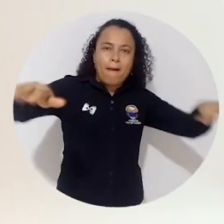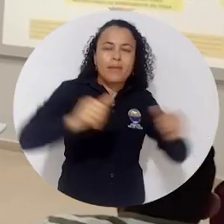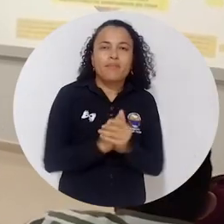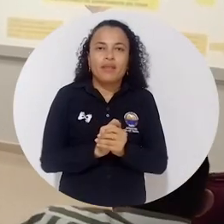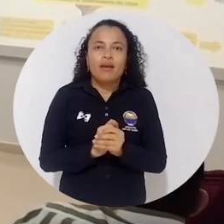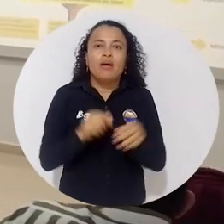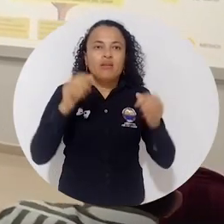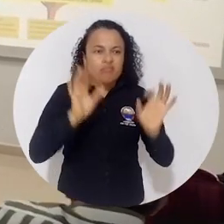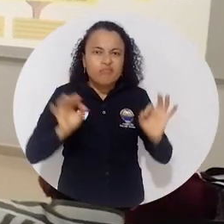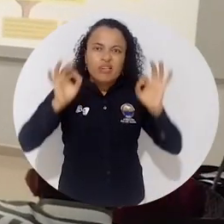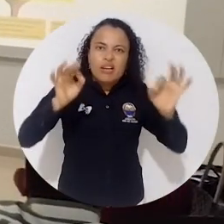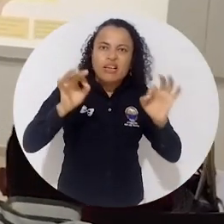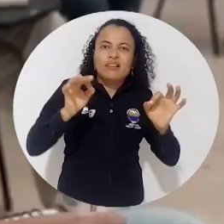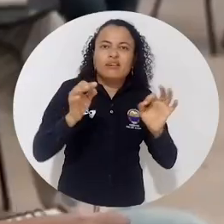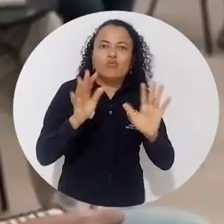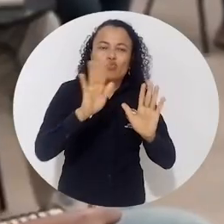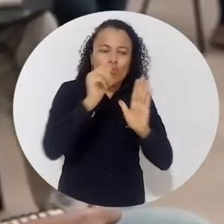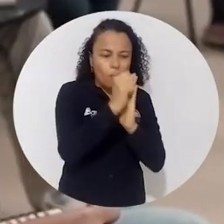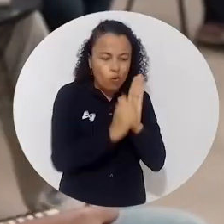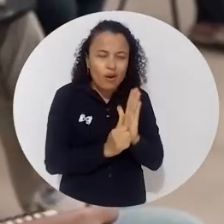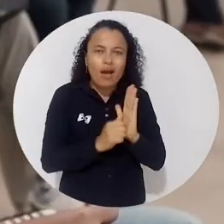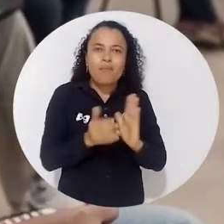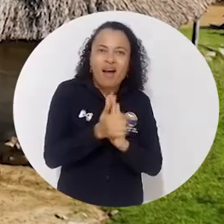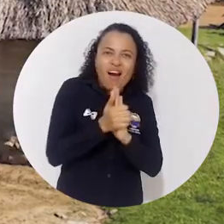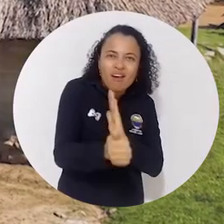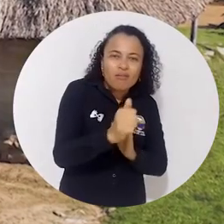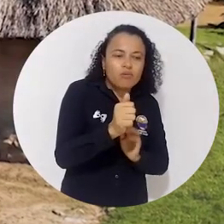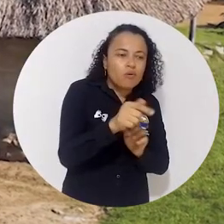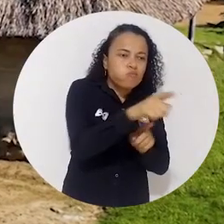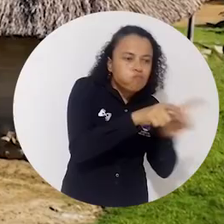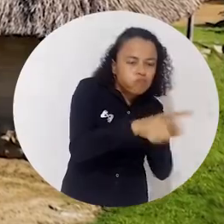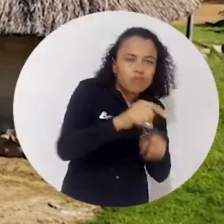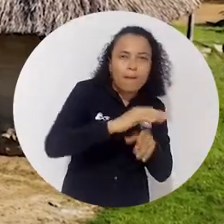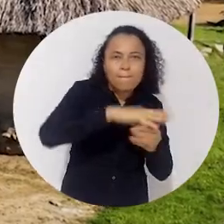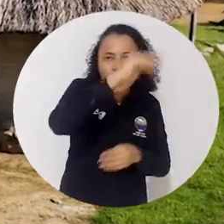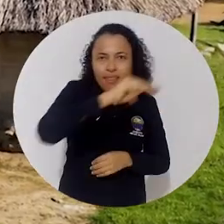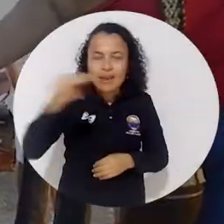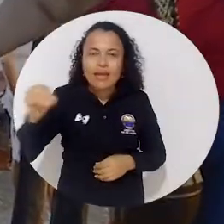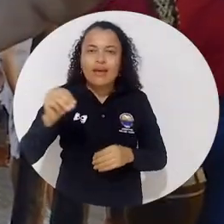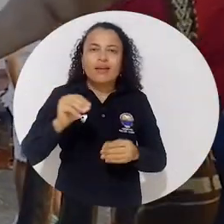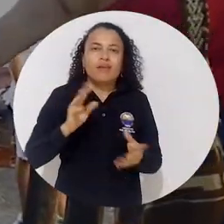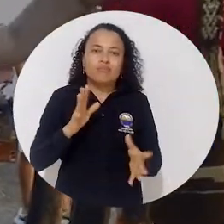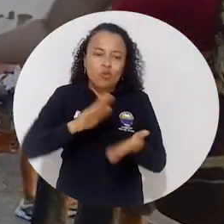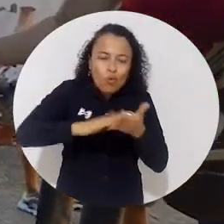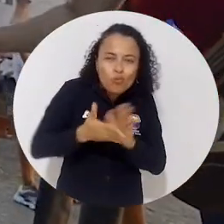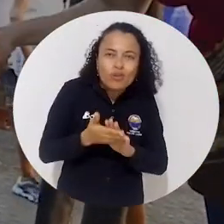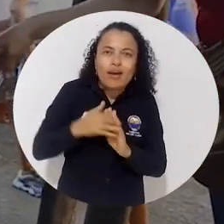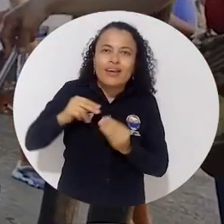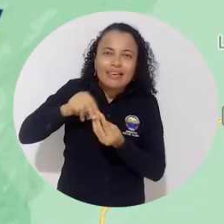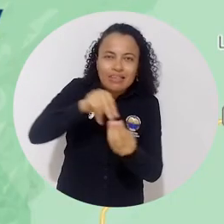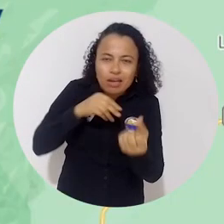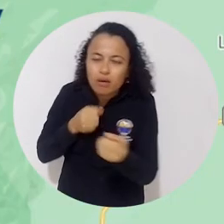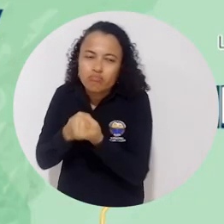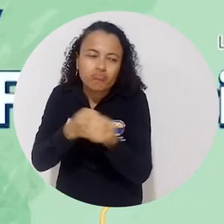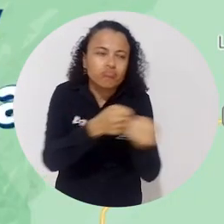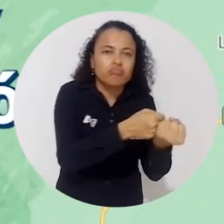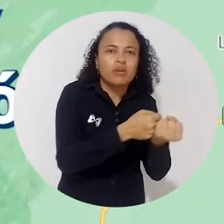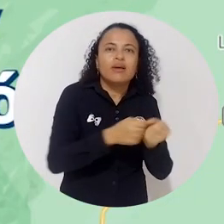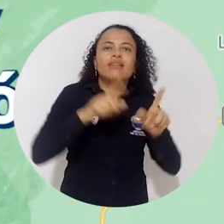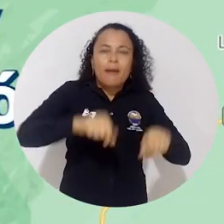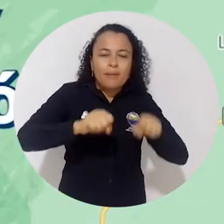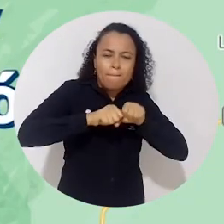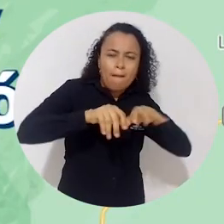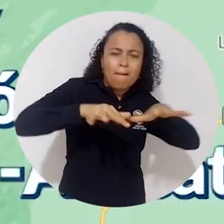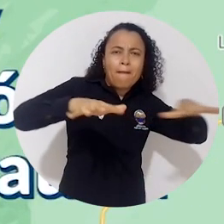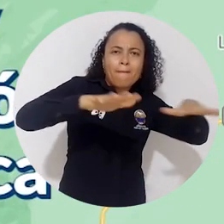más amplio, la excelencia de programas como Talento Magdalena, el apoyo a comunidades indígenas, a comunidades vulnerables, nuestros proyectos de